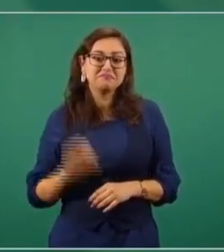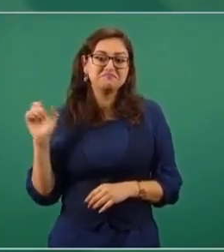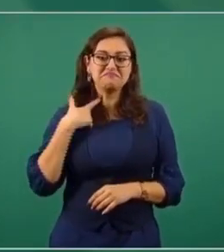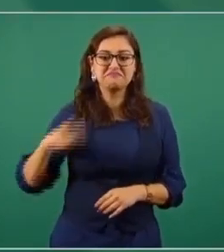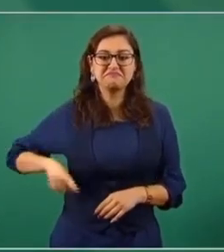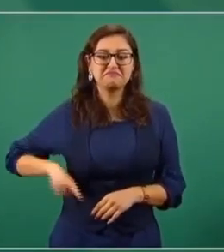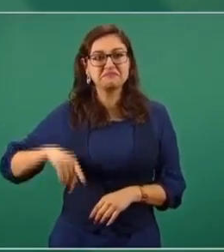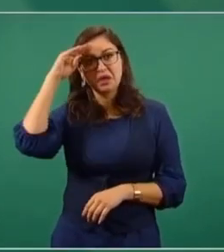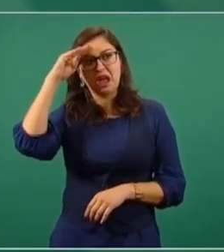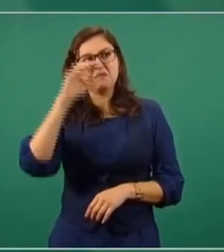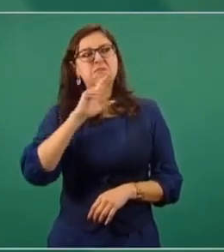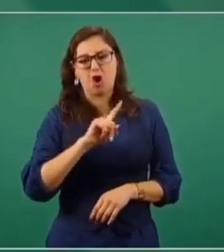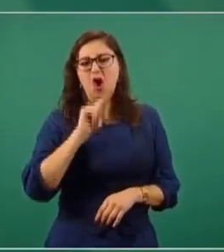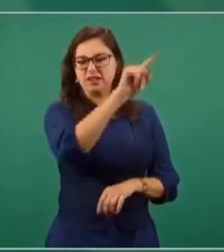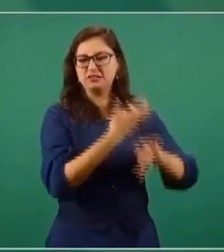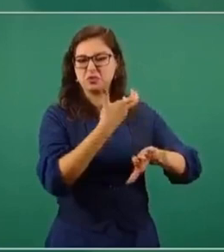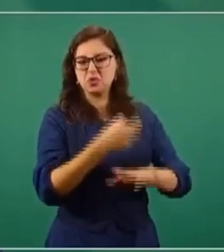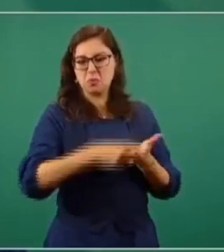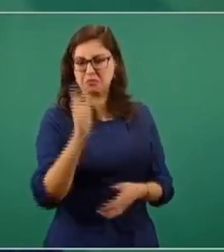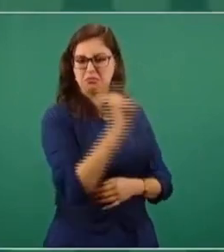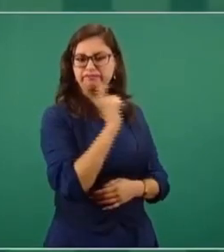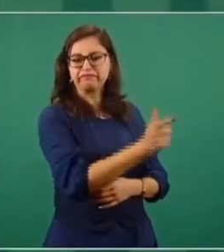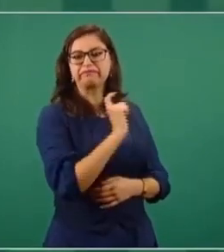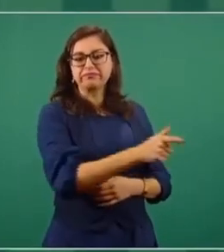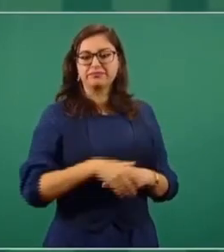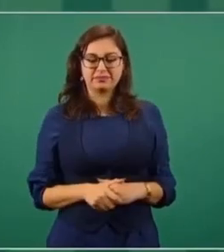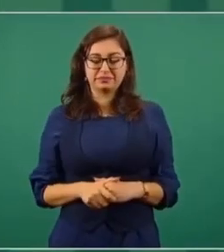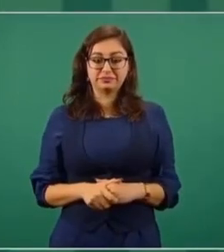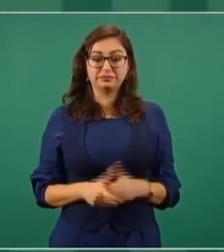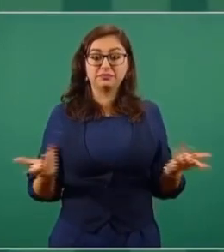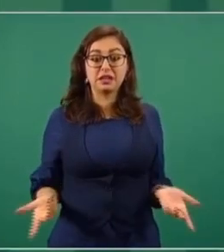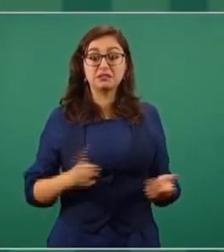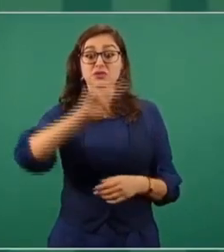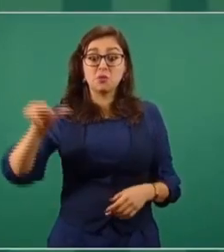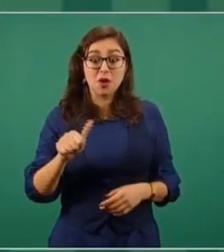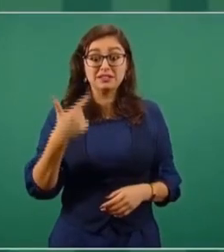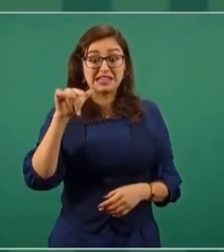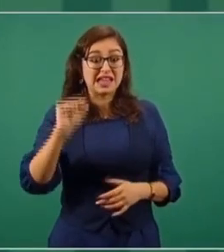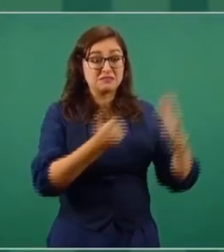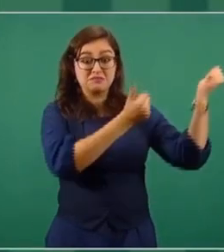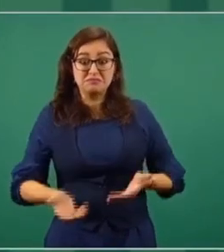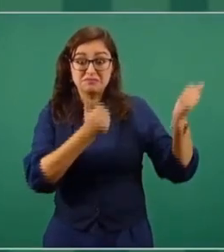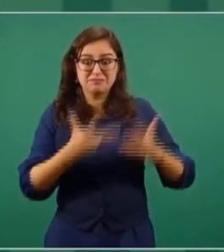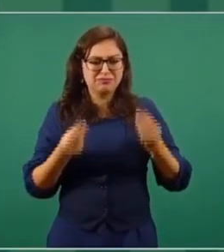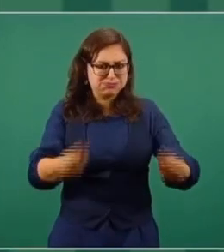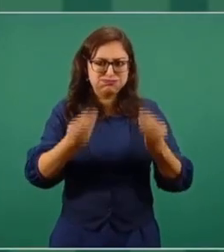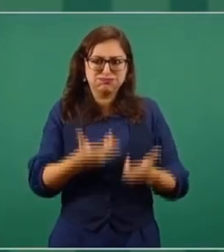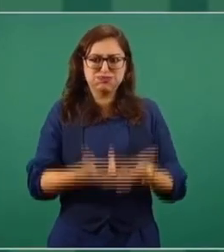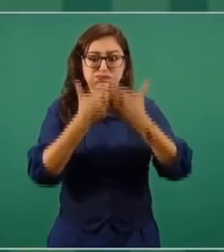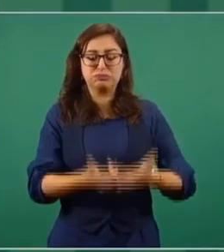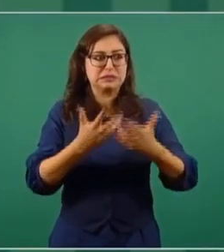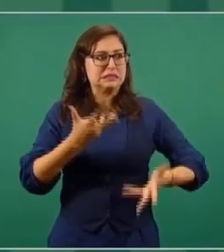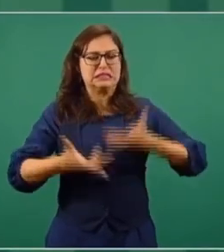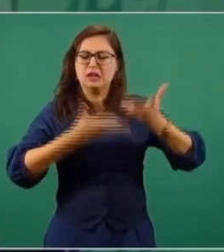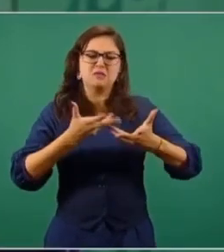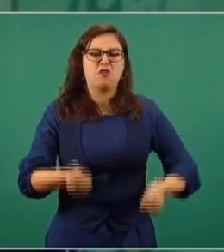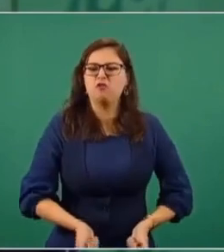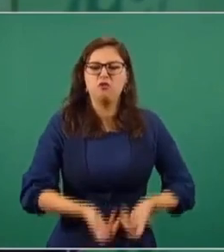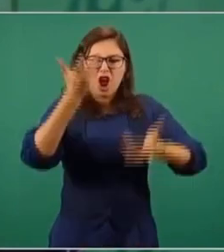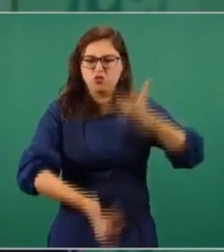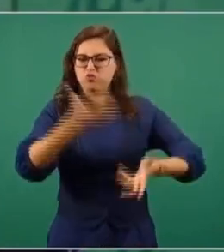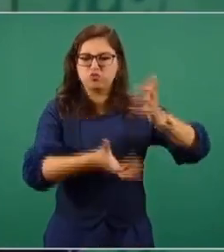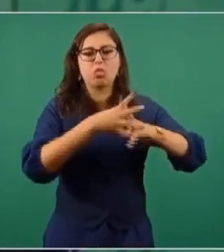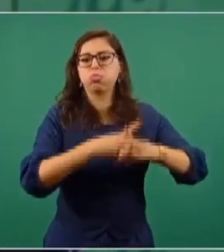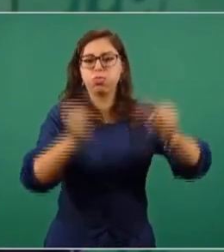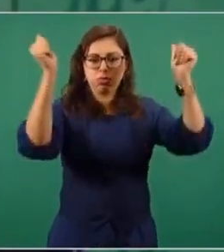gas. Hasta se dejaba que se quemara el gas en Campeche. El negocio era comprar el